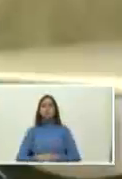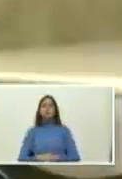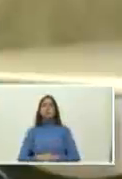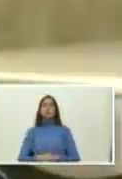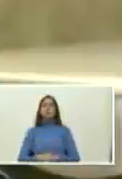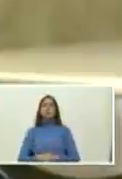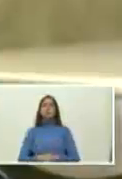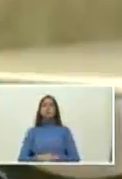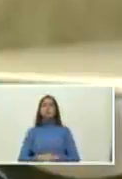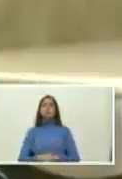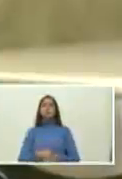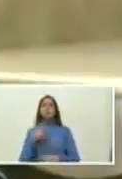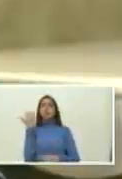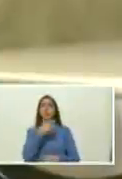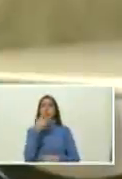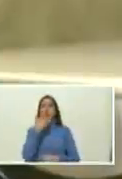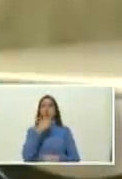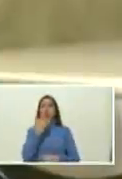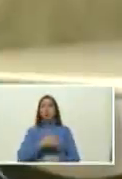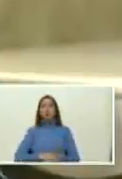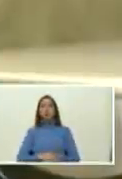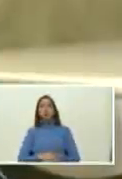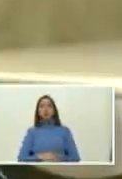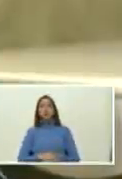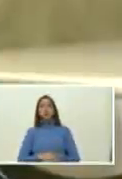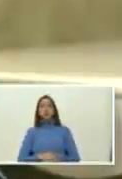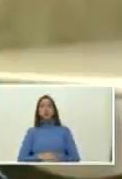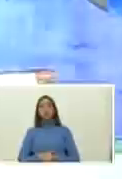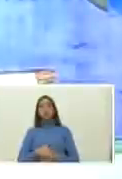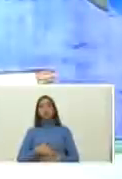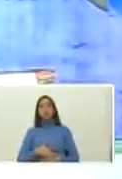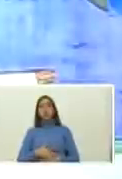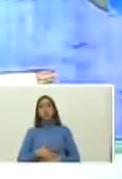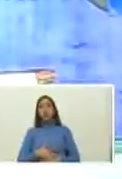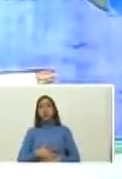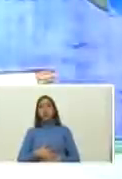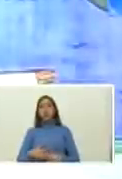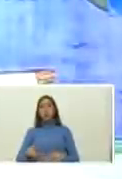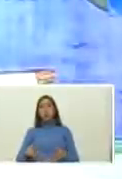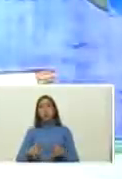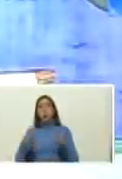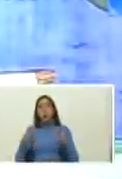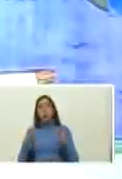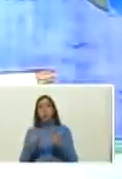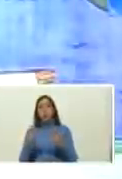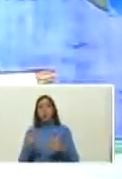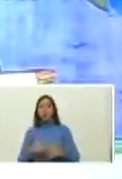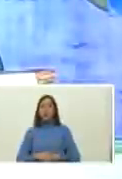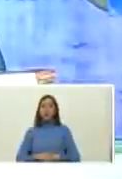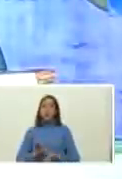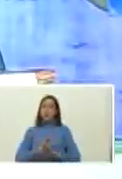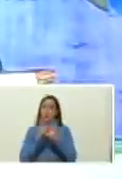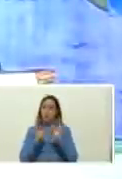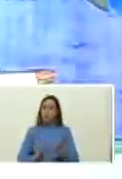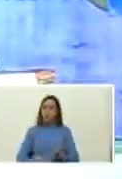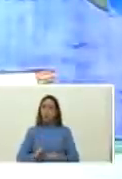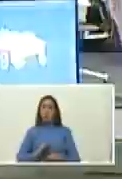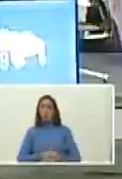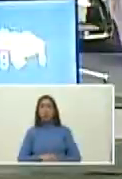como diría en Biscucuy cuando pega pega y cuando no pega no pega